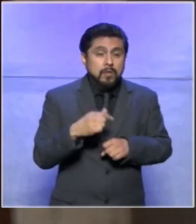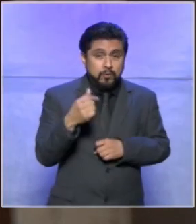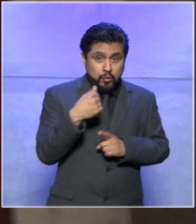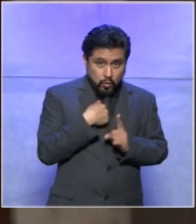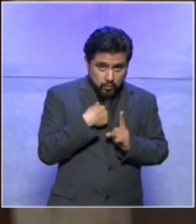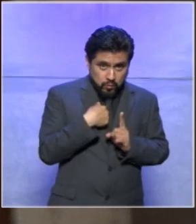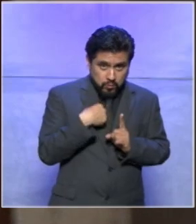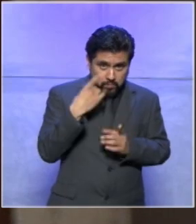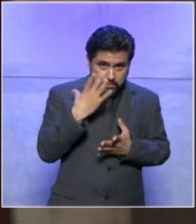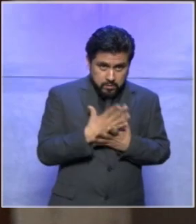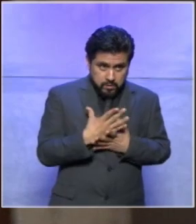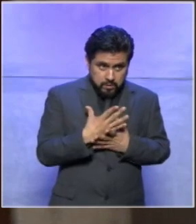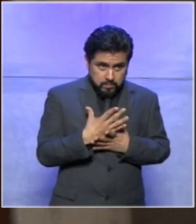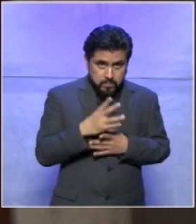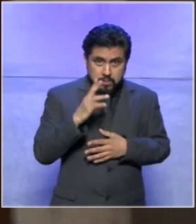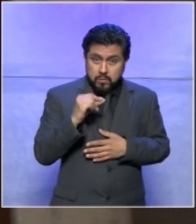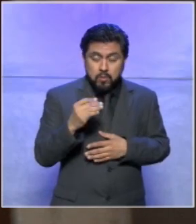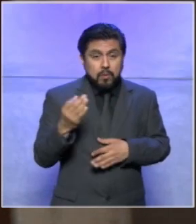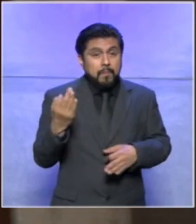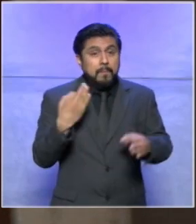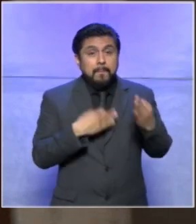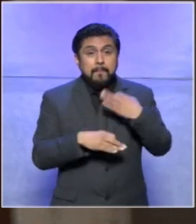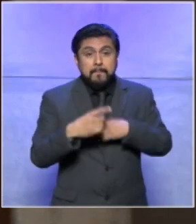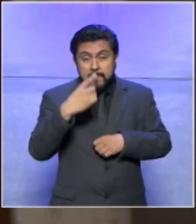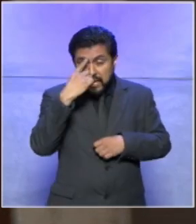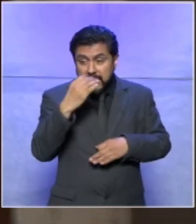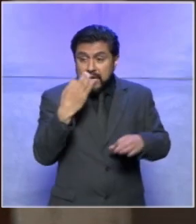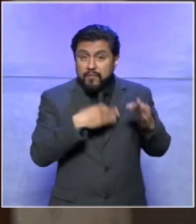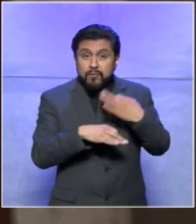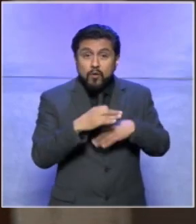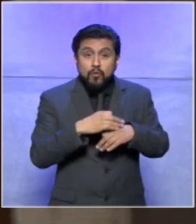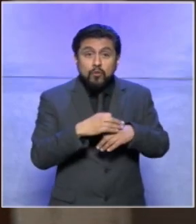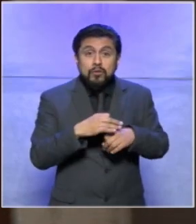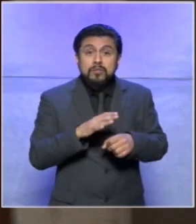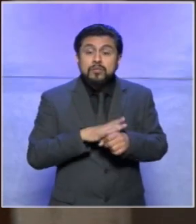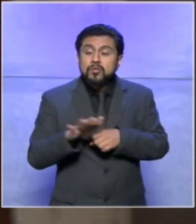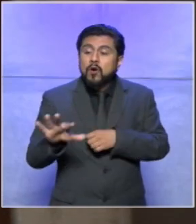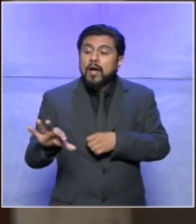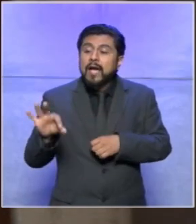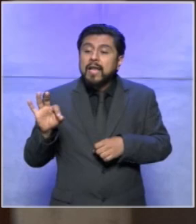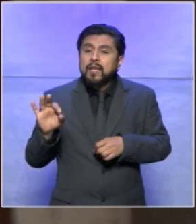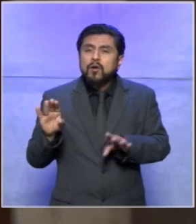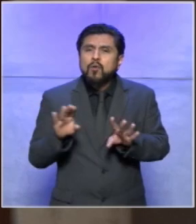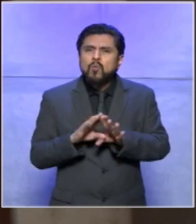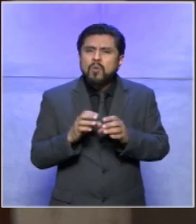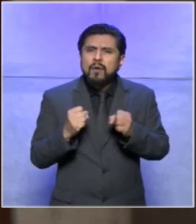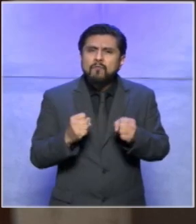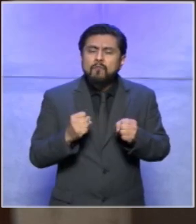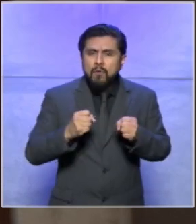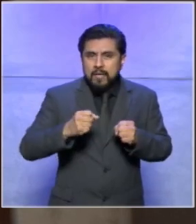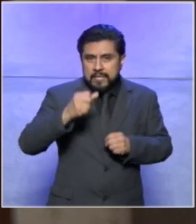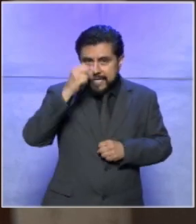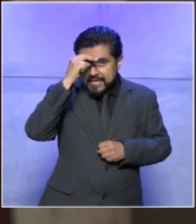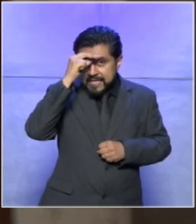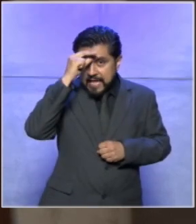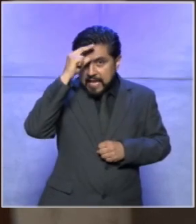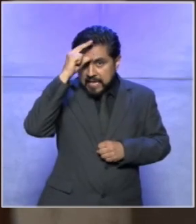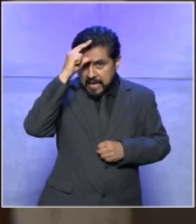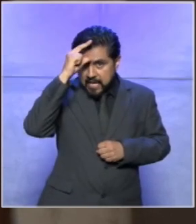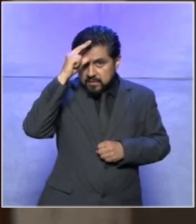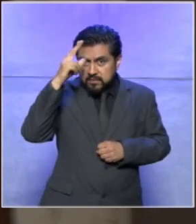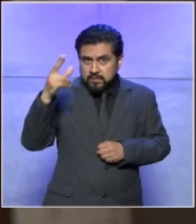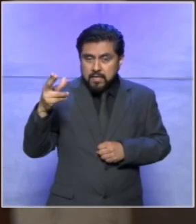mí sino para todos nuestros gobernantes y todo el país cuéntame sería la inteligencia ya que con este superpoder una